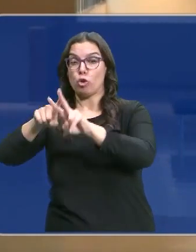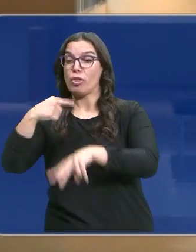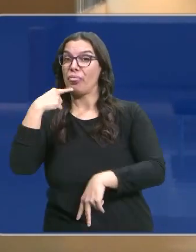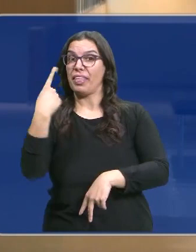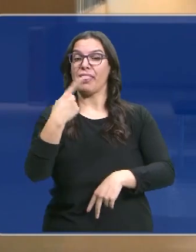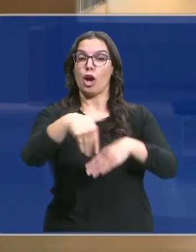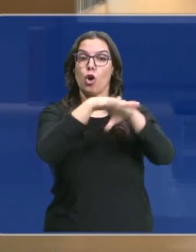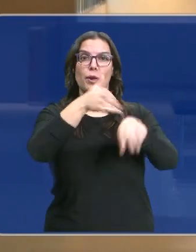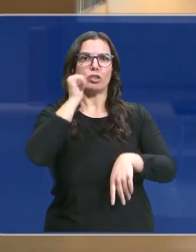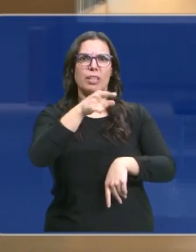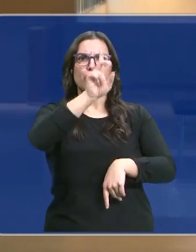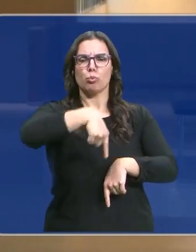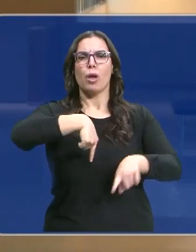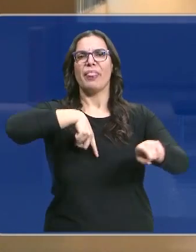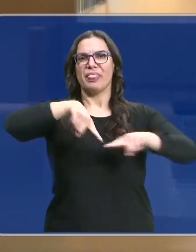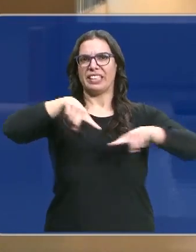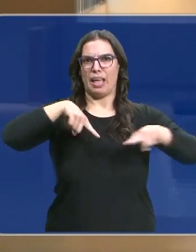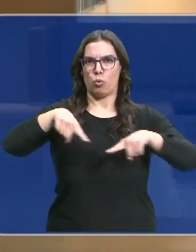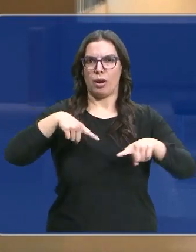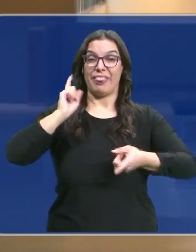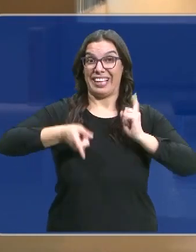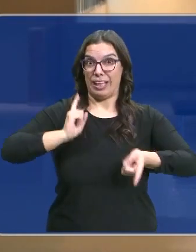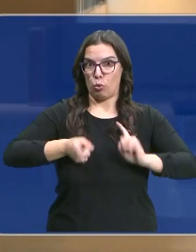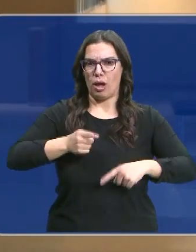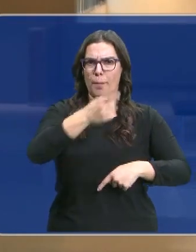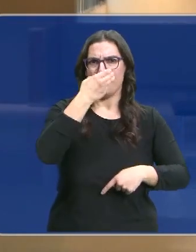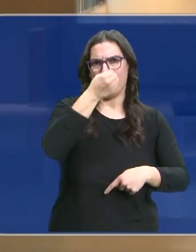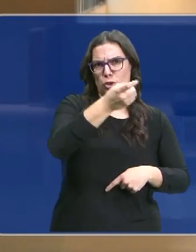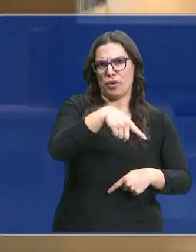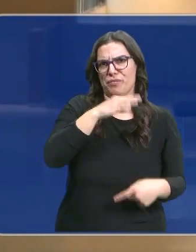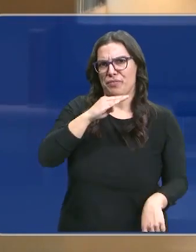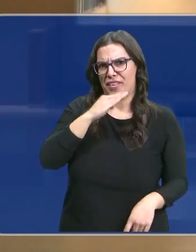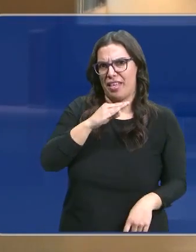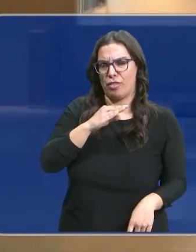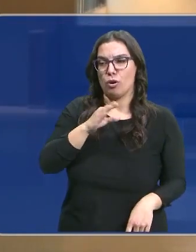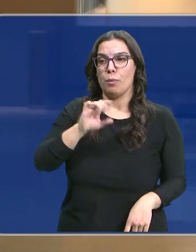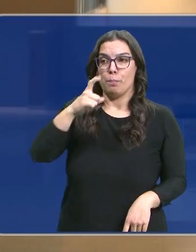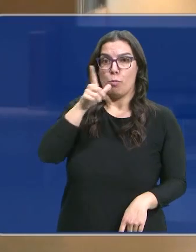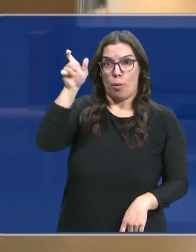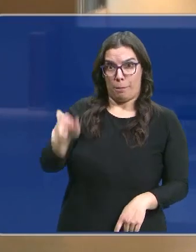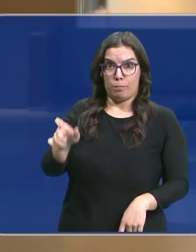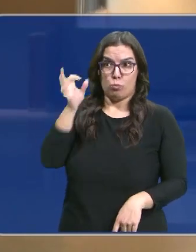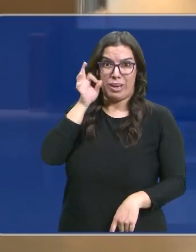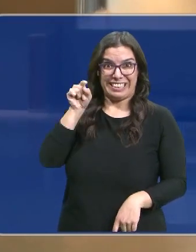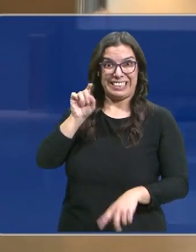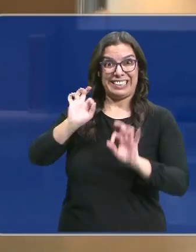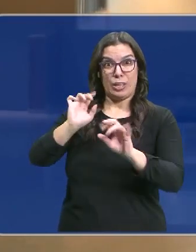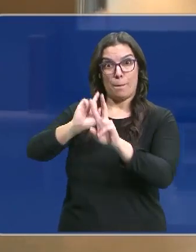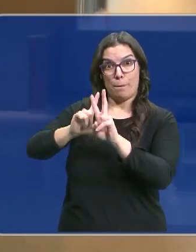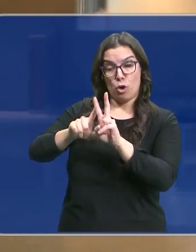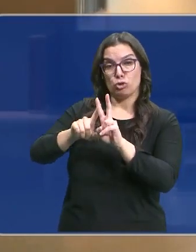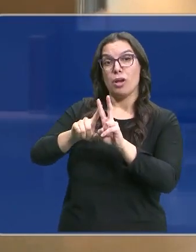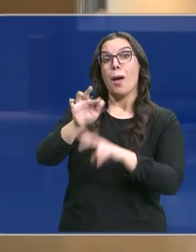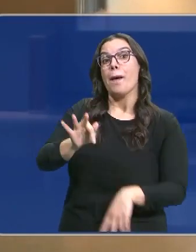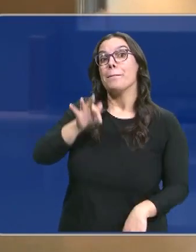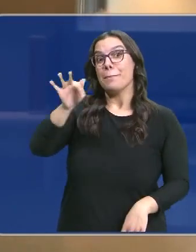Sánchez como dictadura. Y eso ha enfadado mucho al Partido Socialista, no solo con esta procuradora de Vox, sino también por